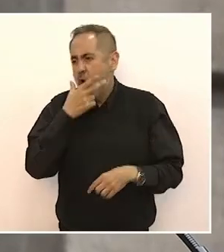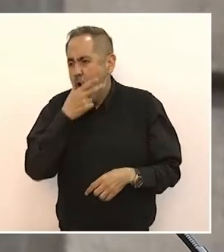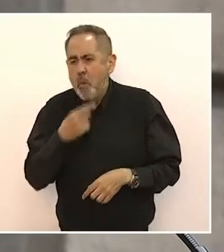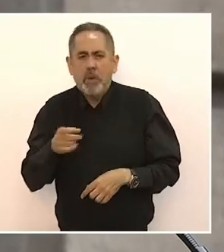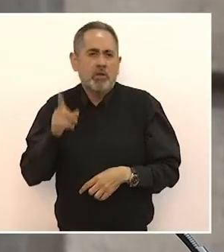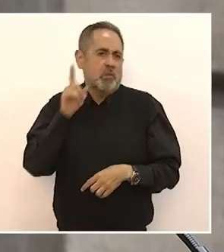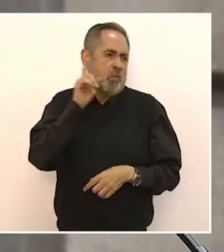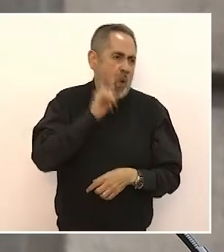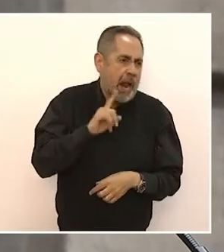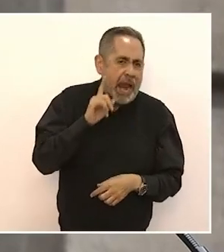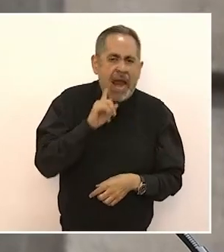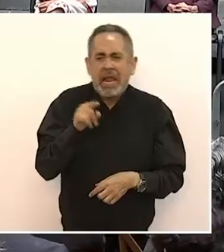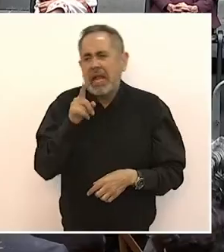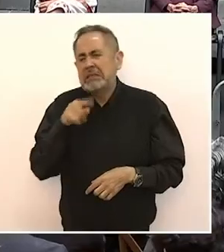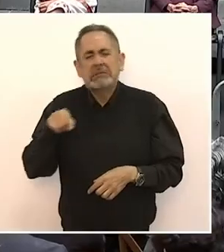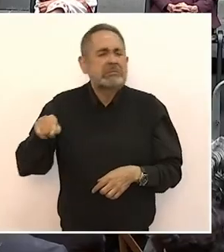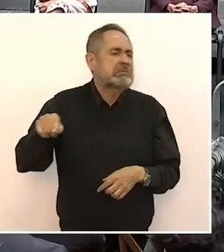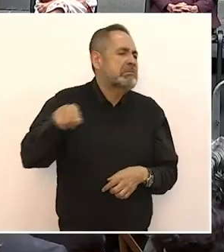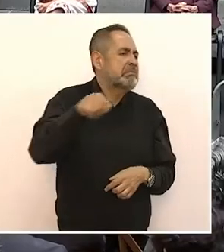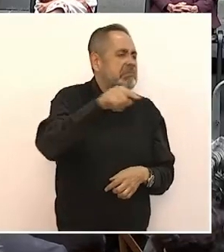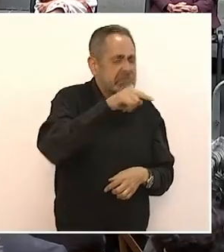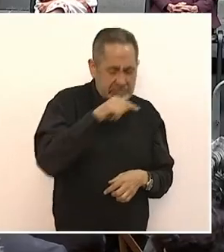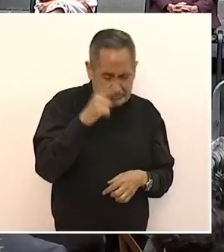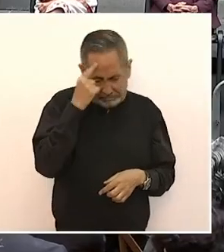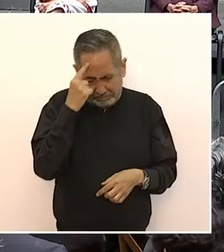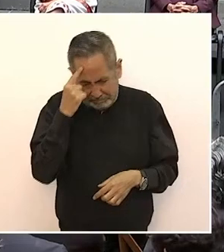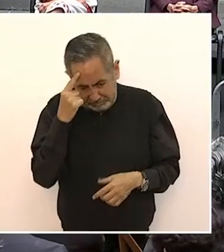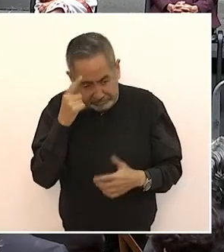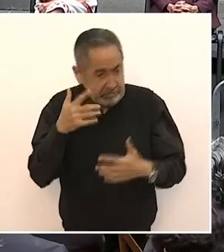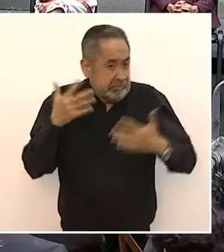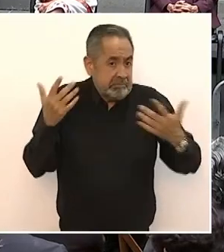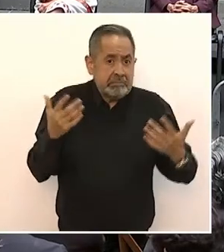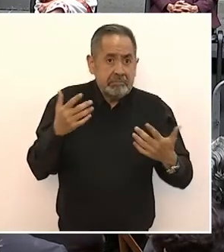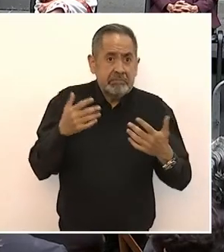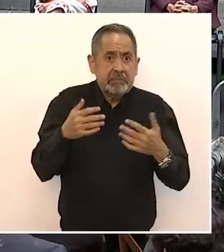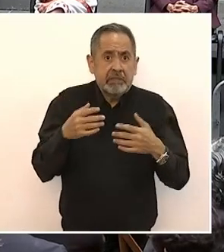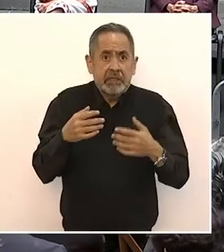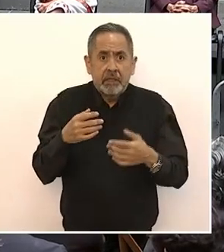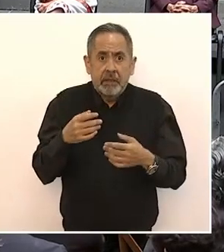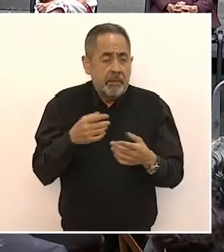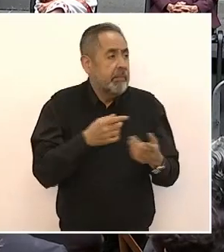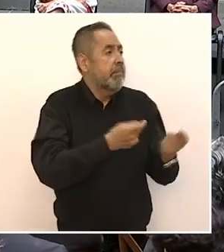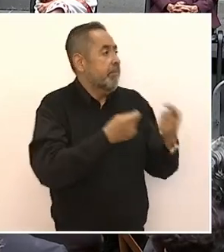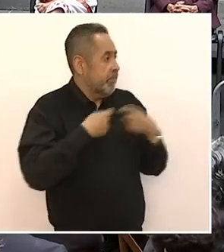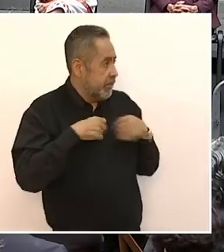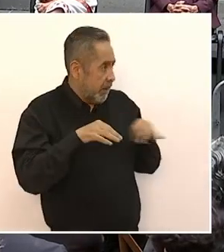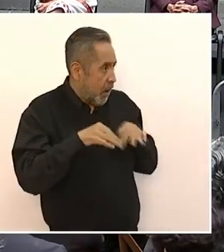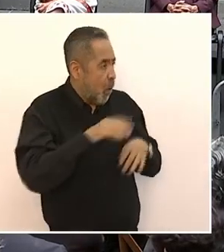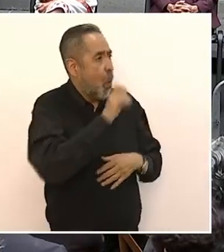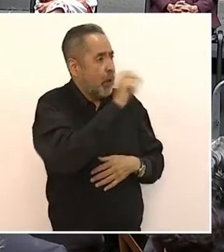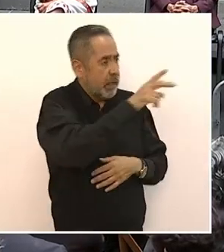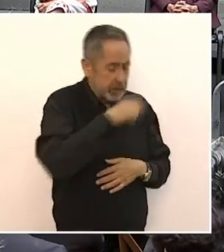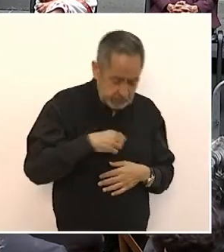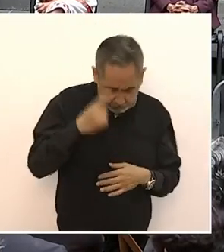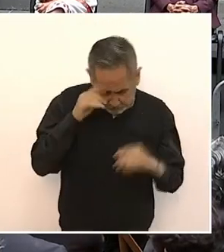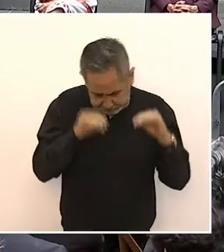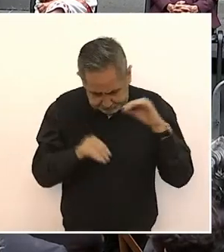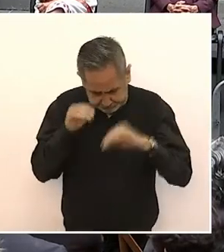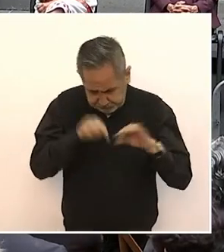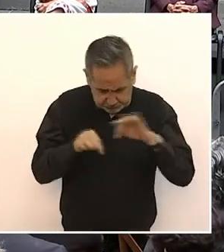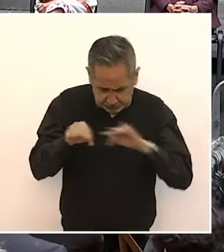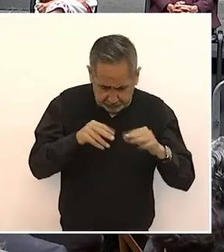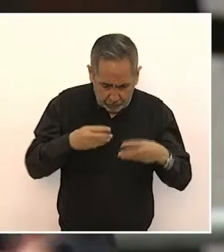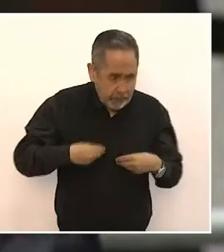que tienen que hacer trabajos por encargo para